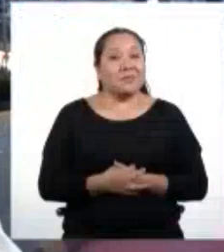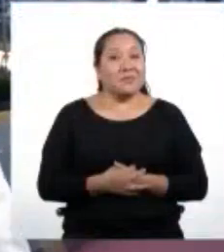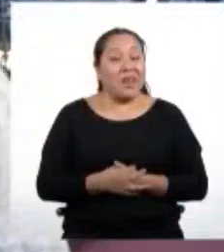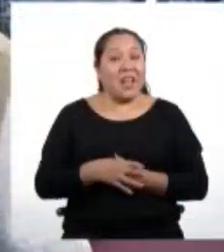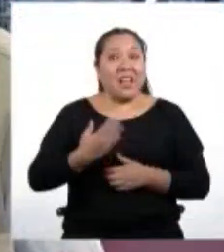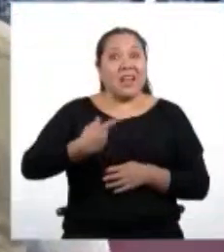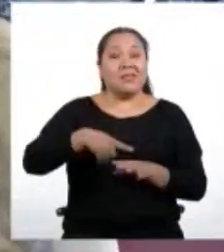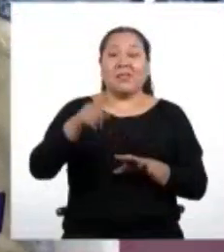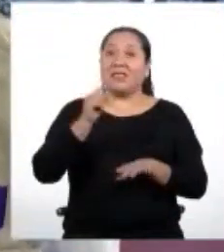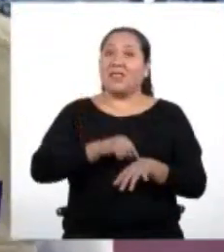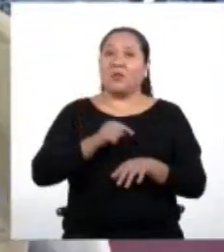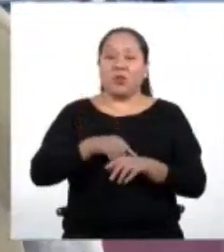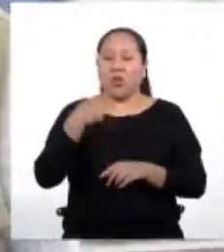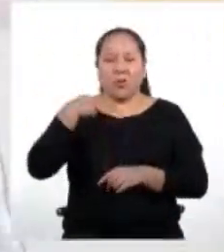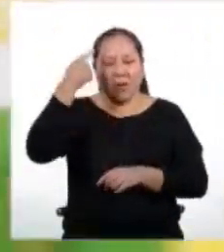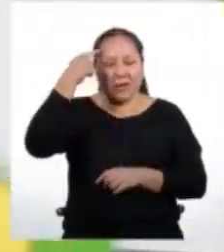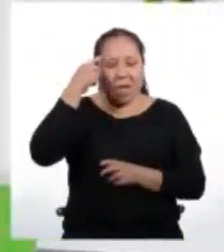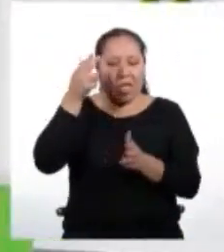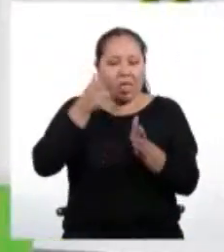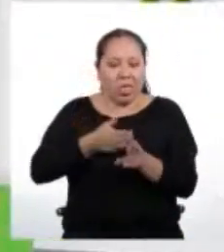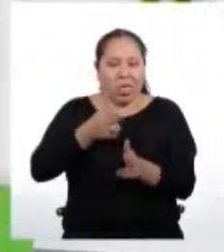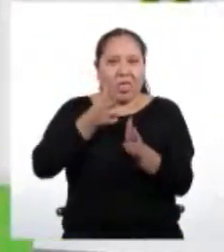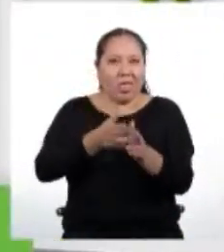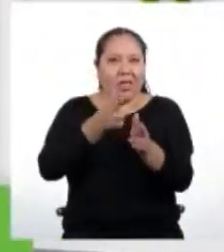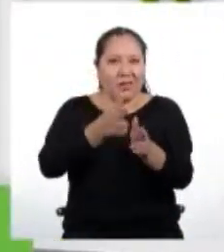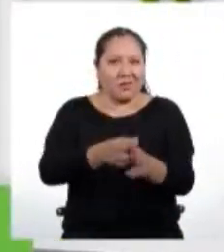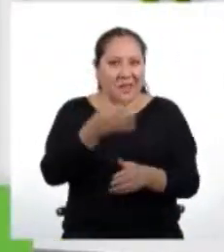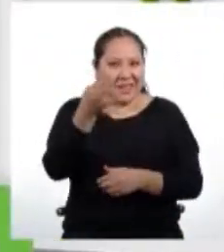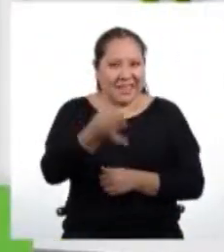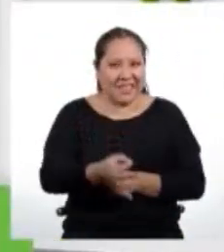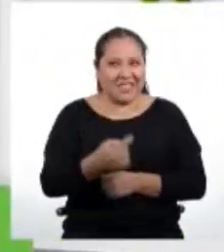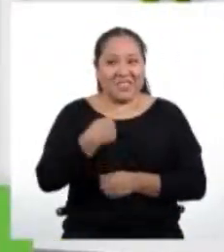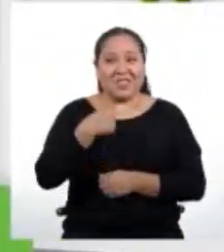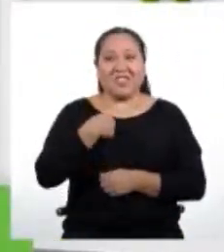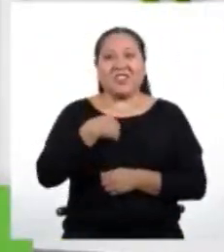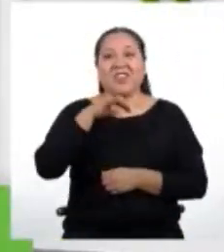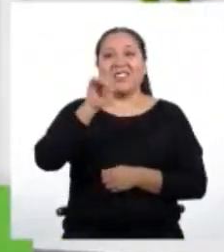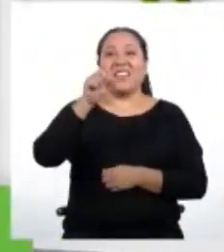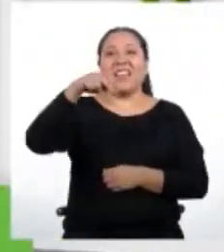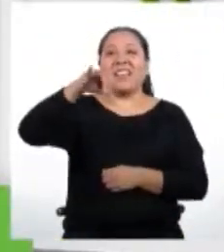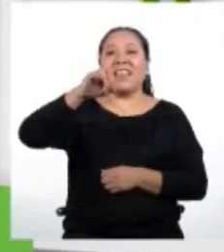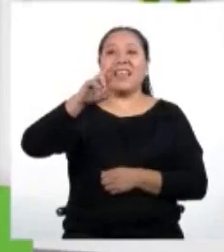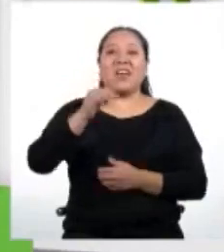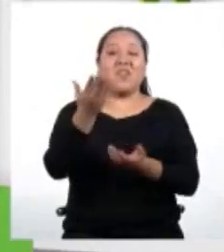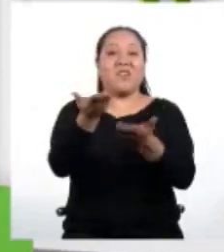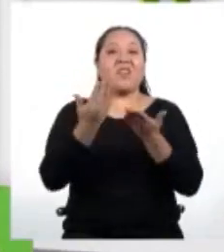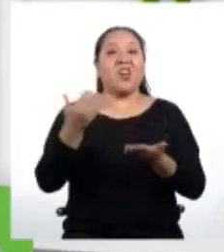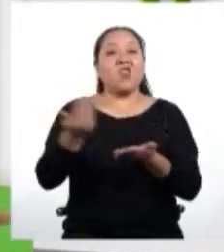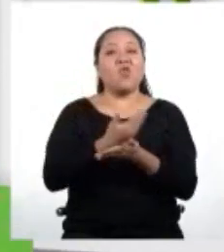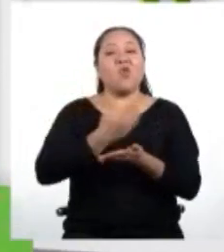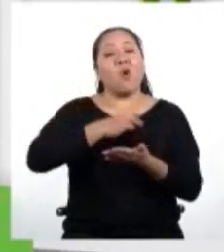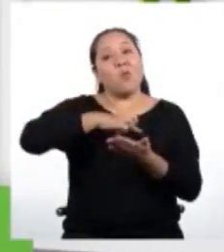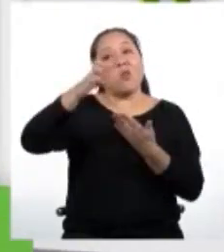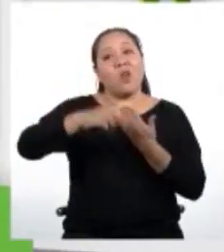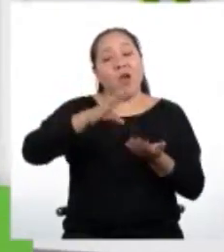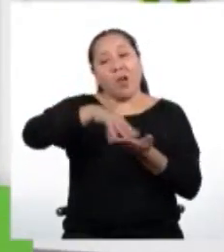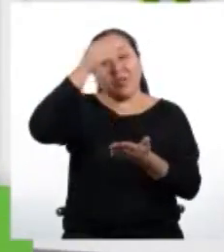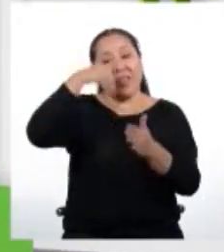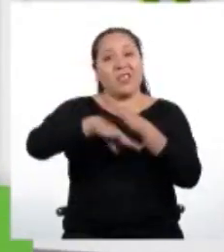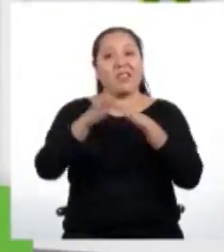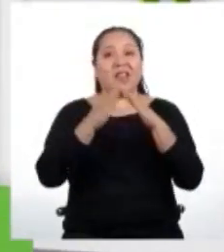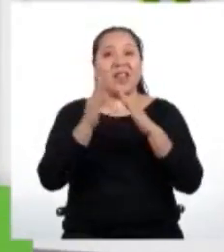Hace tiempo no pensaban en el tráfico, ¿verdad? Hola amigas y amigos, yo soy Yanira Dávila y bienvenidos a un nuevo programa de Aprendo en Casa.